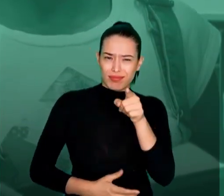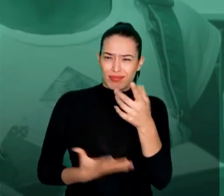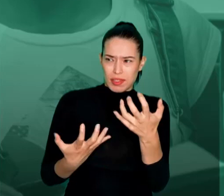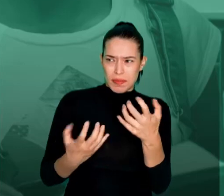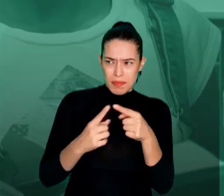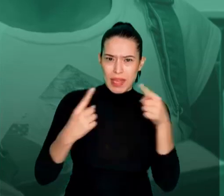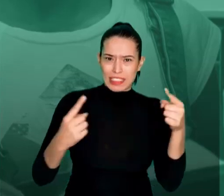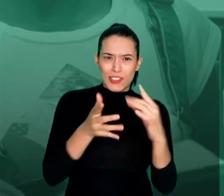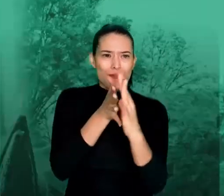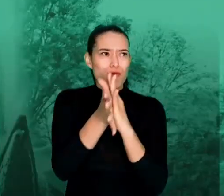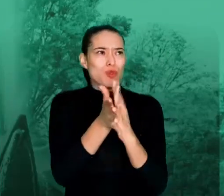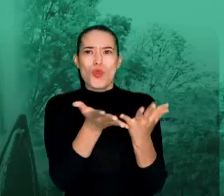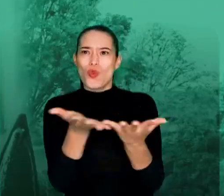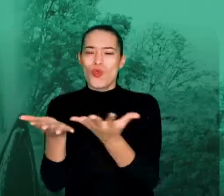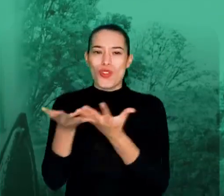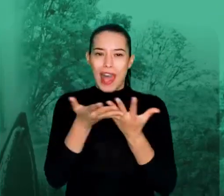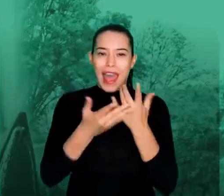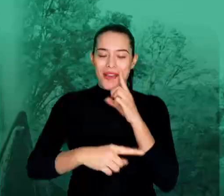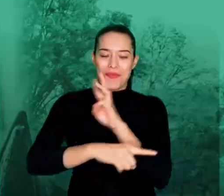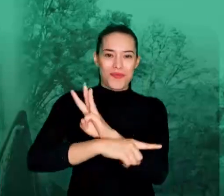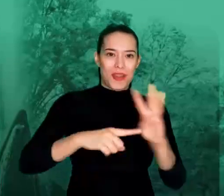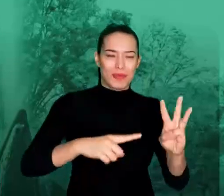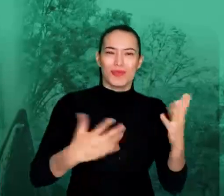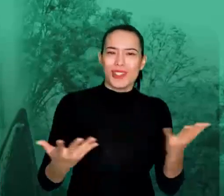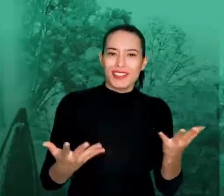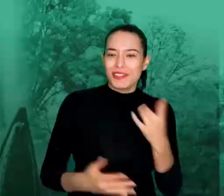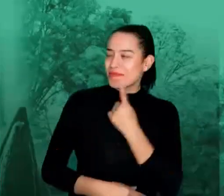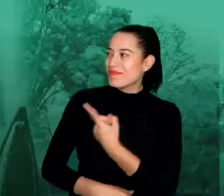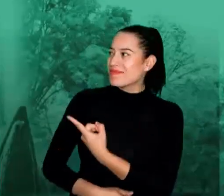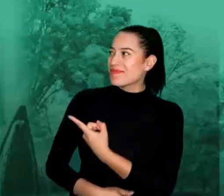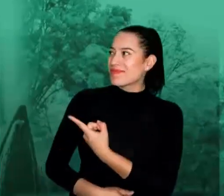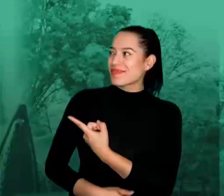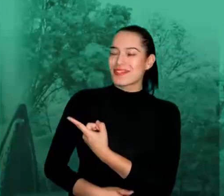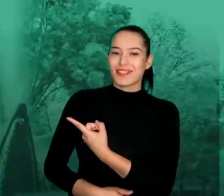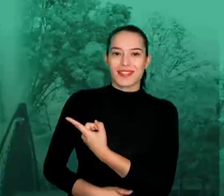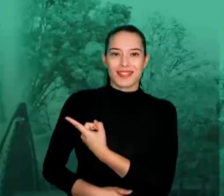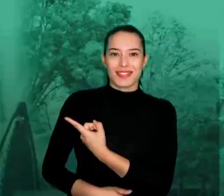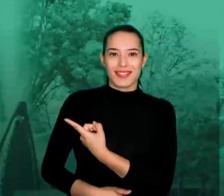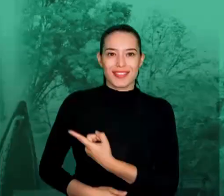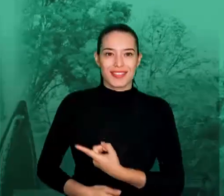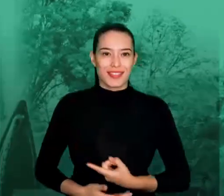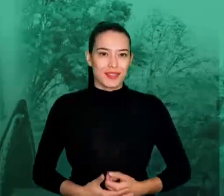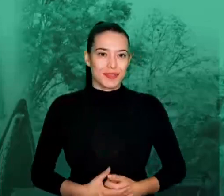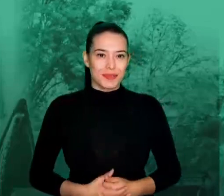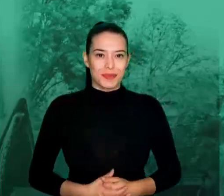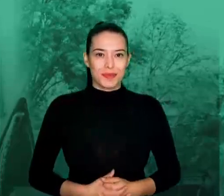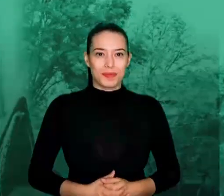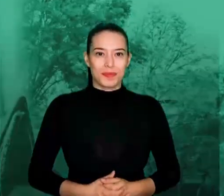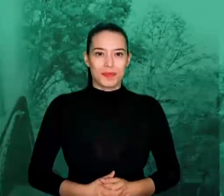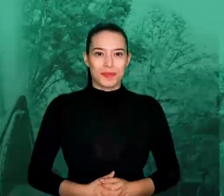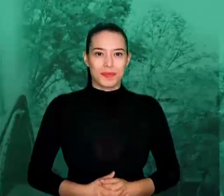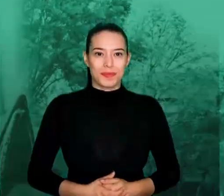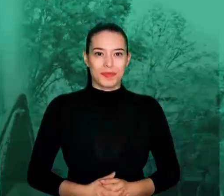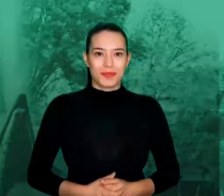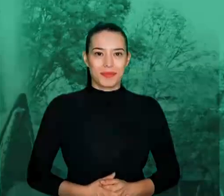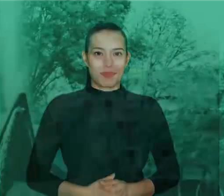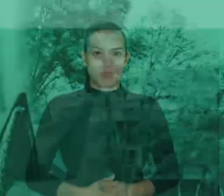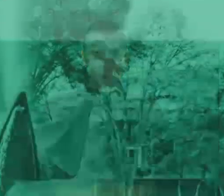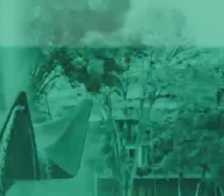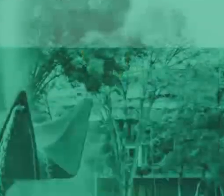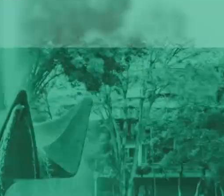Conoce toda la información en www.uda.edu.co slash admisiones pregrado.